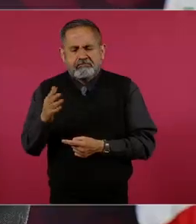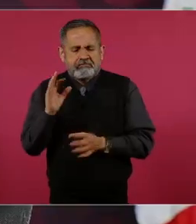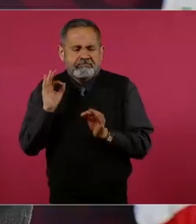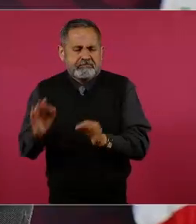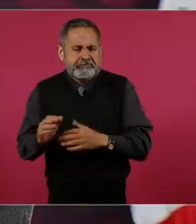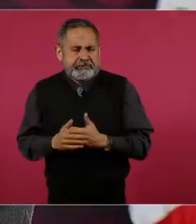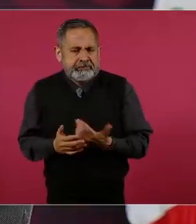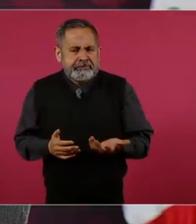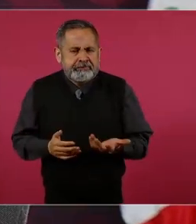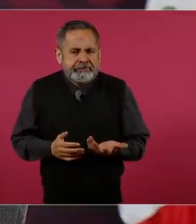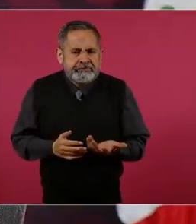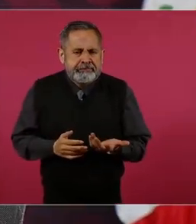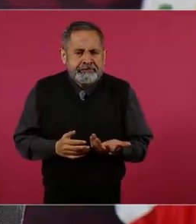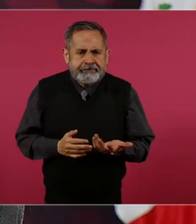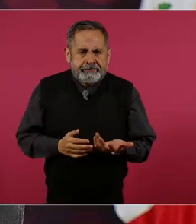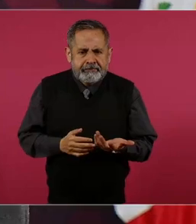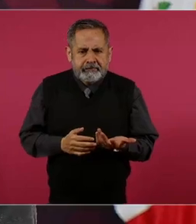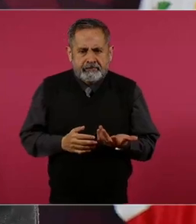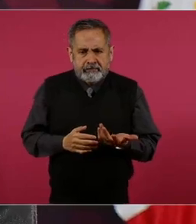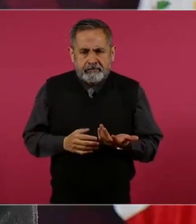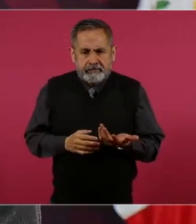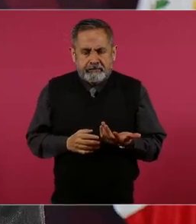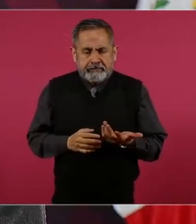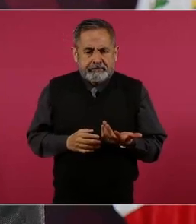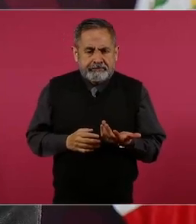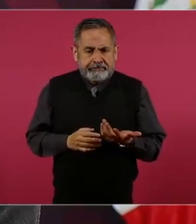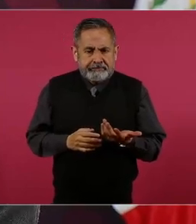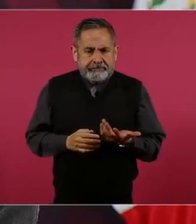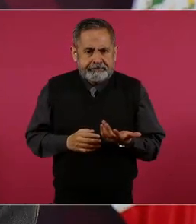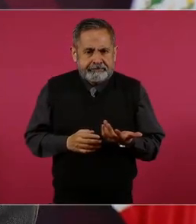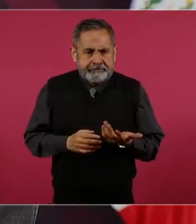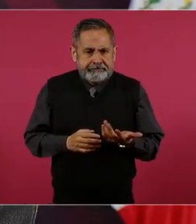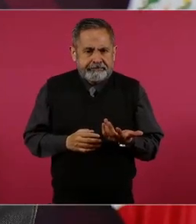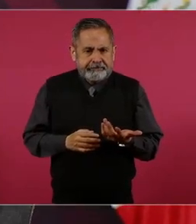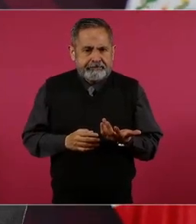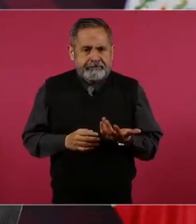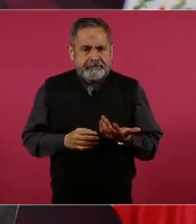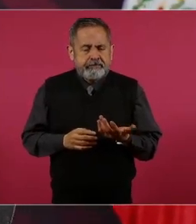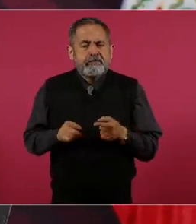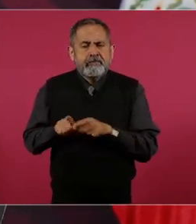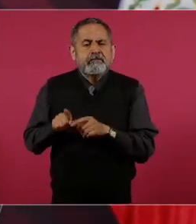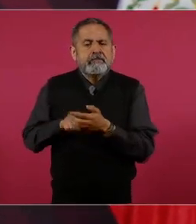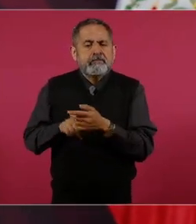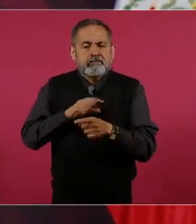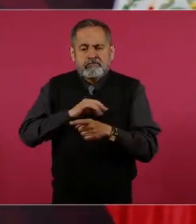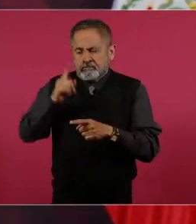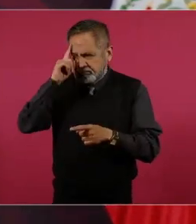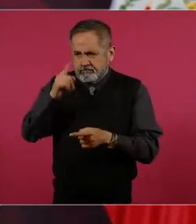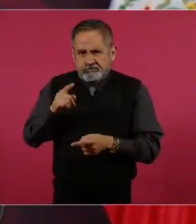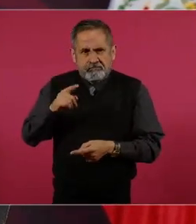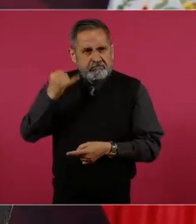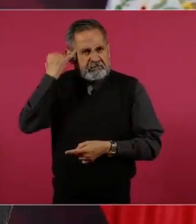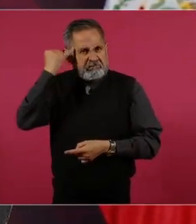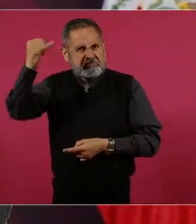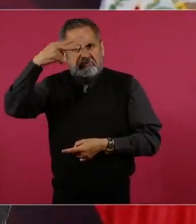es también algo que podríamos patentar,